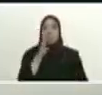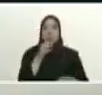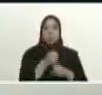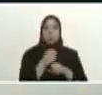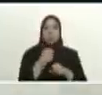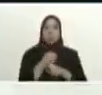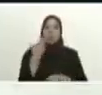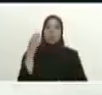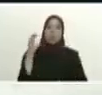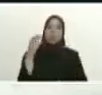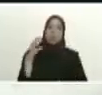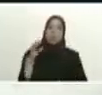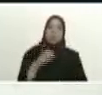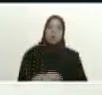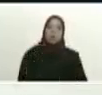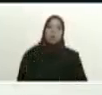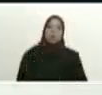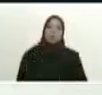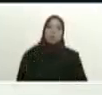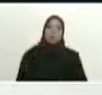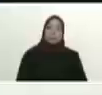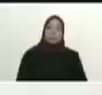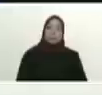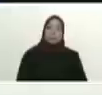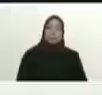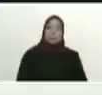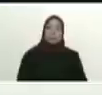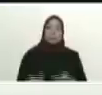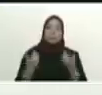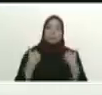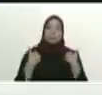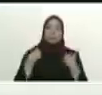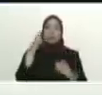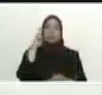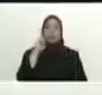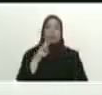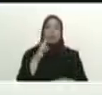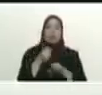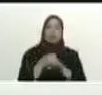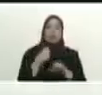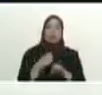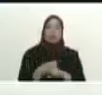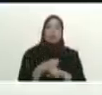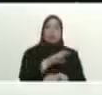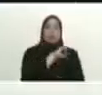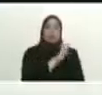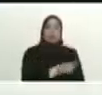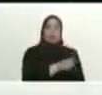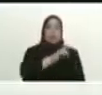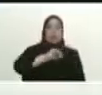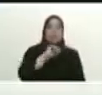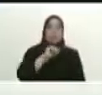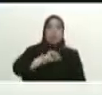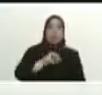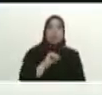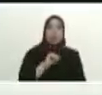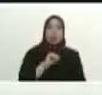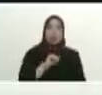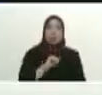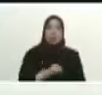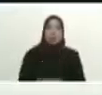con Colombia la fuerza armada nacional bolivariana con las fuerzas policiales